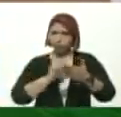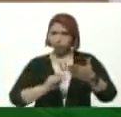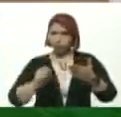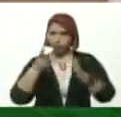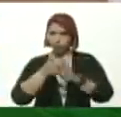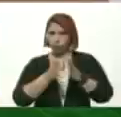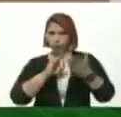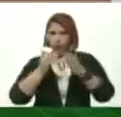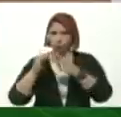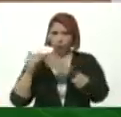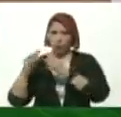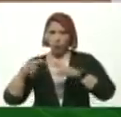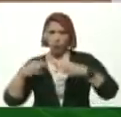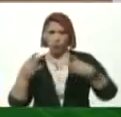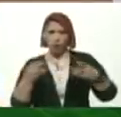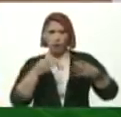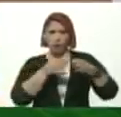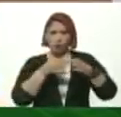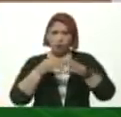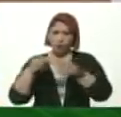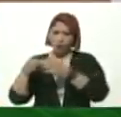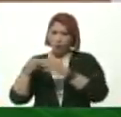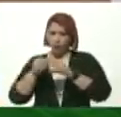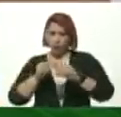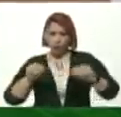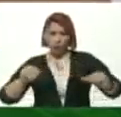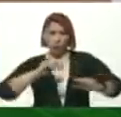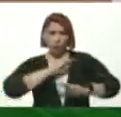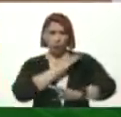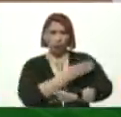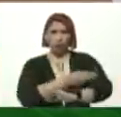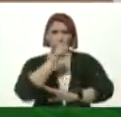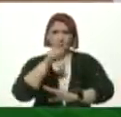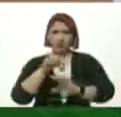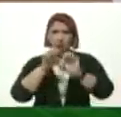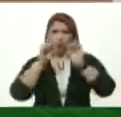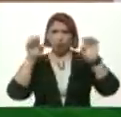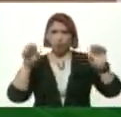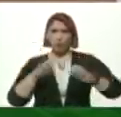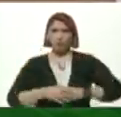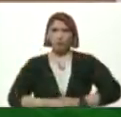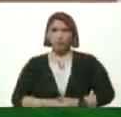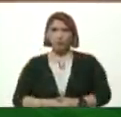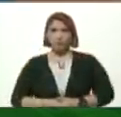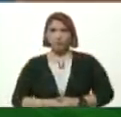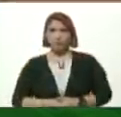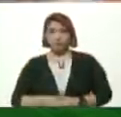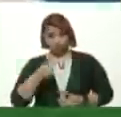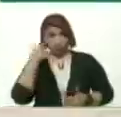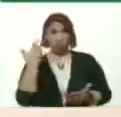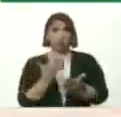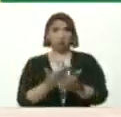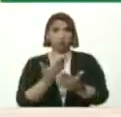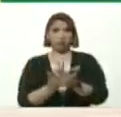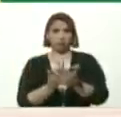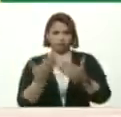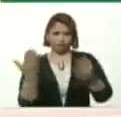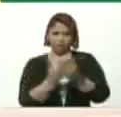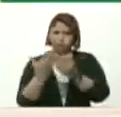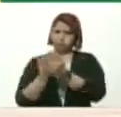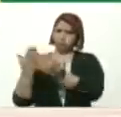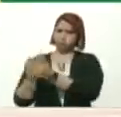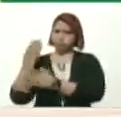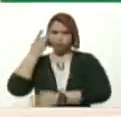Un nuevo ordenamiento Territorial Del poder Y la educación Sustento Nosotros tenemos Sustento